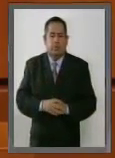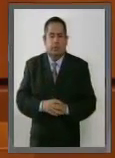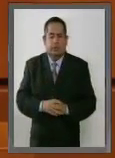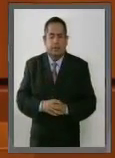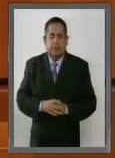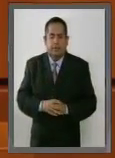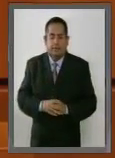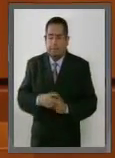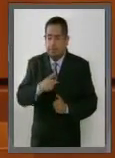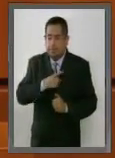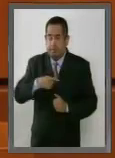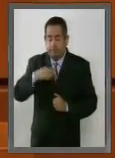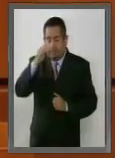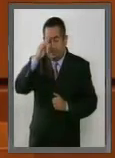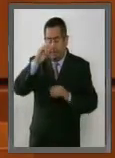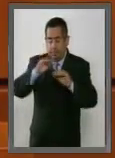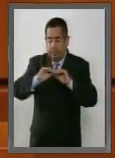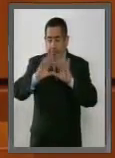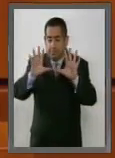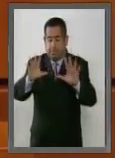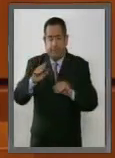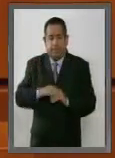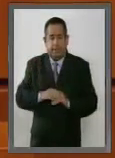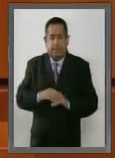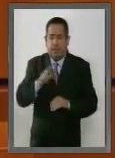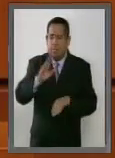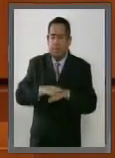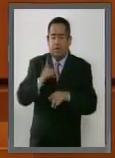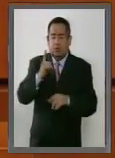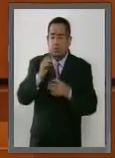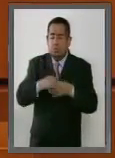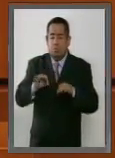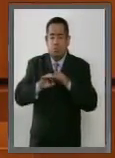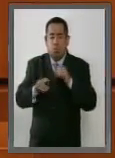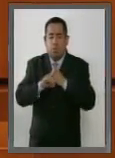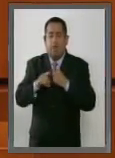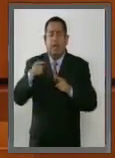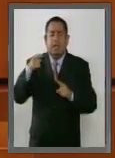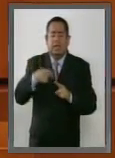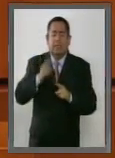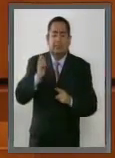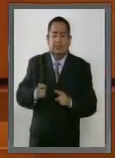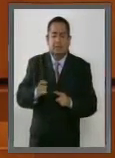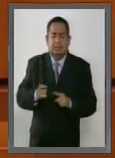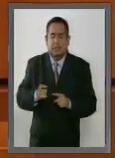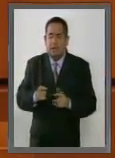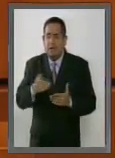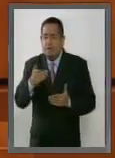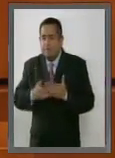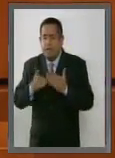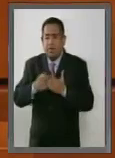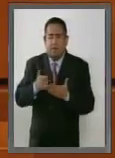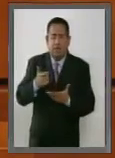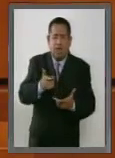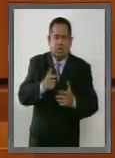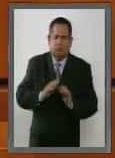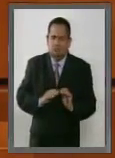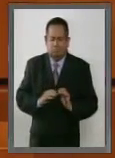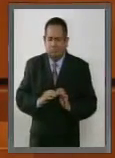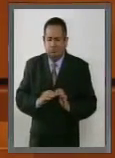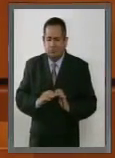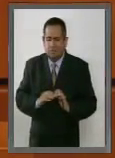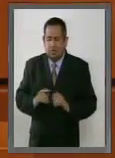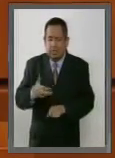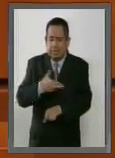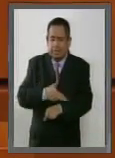Hay que tener muy presente que el principal problema que enfrenta la ciudad no es la falta de recursos, sino